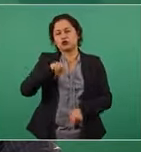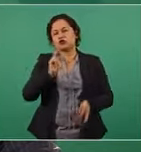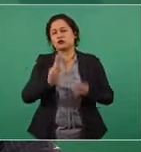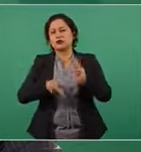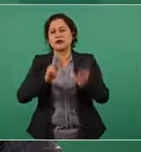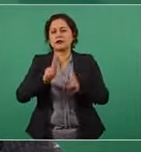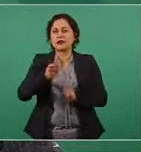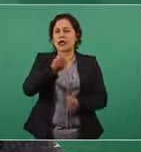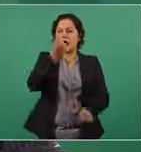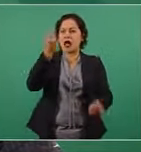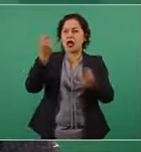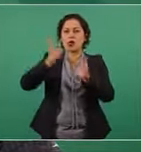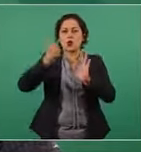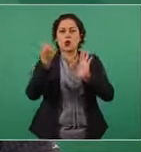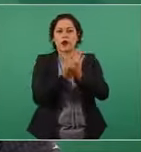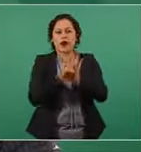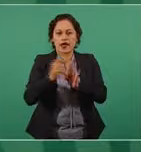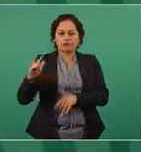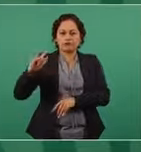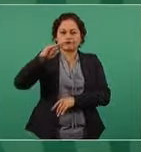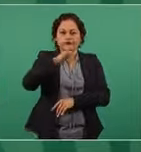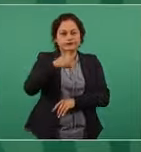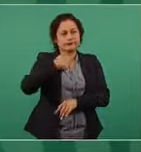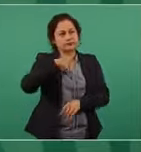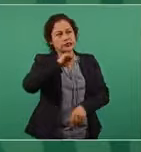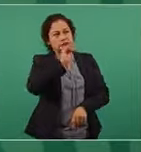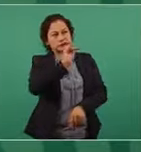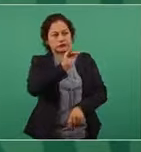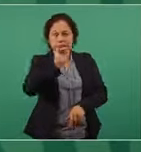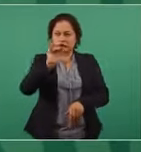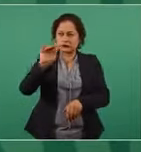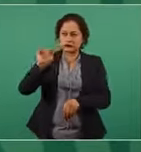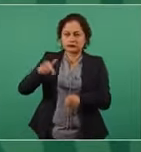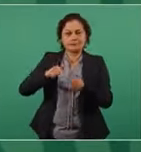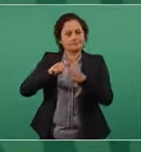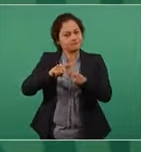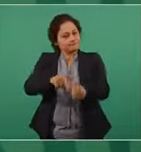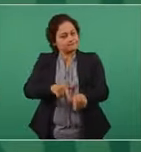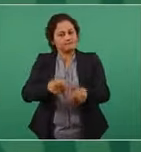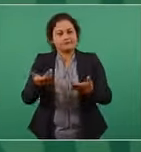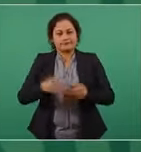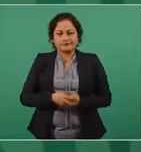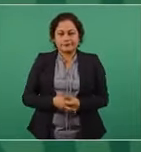Y voy a seguir insistiendo, pero que quede